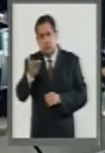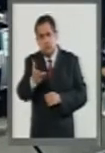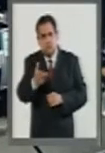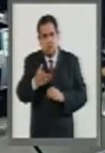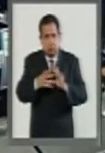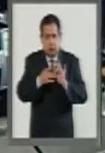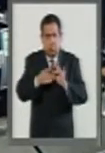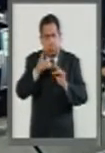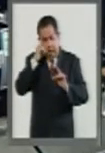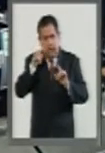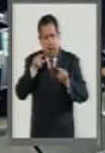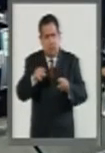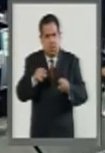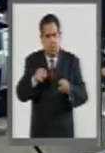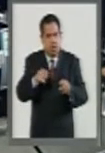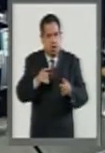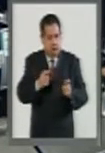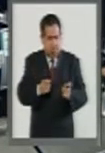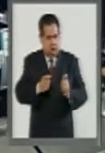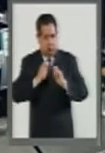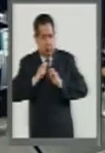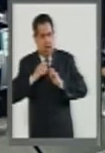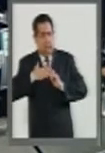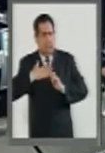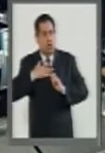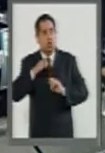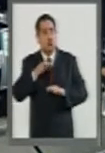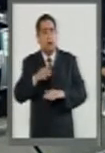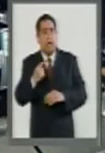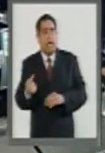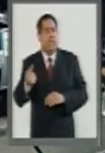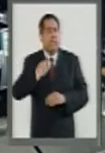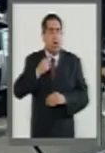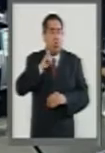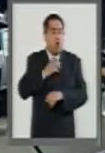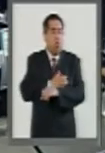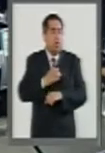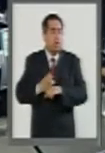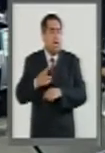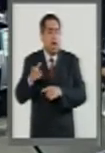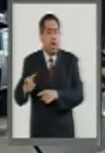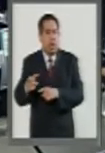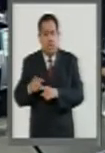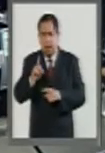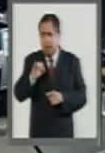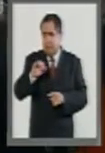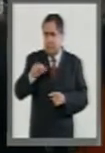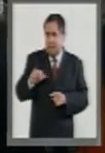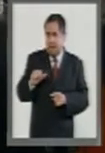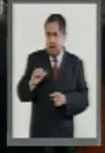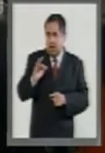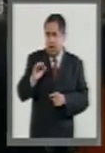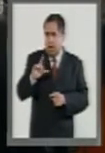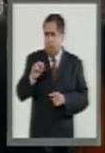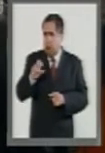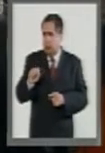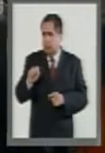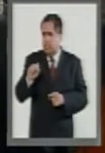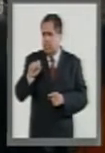ejerza la facultad de atracción en el caso del asesinato de la compañera Diana Flores Salazar.